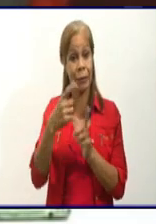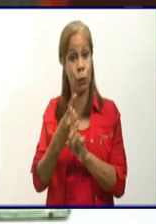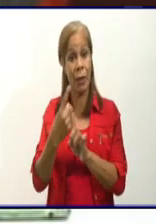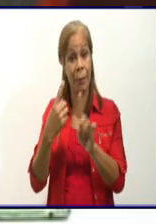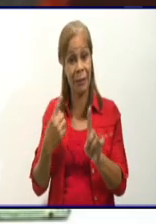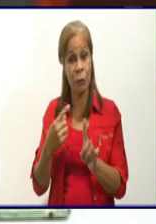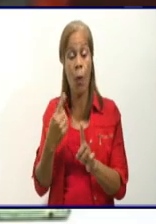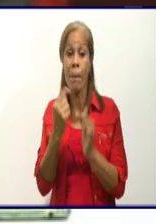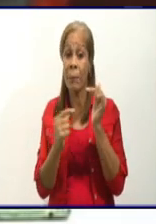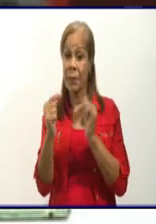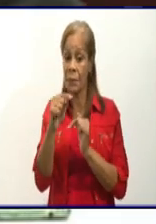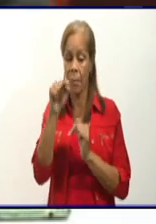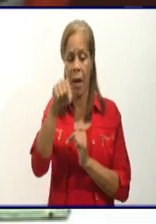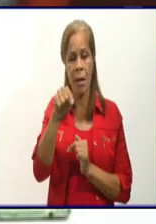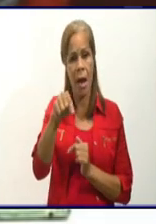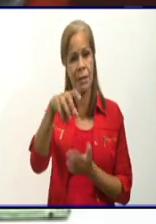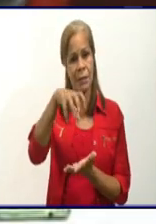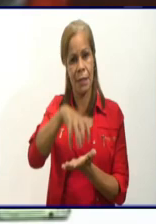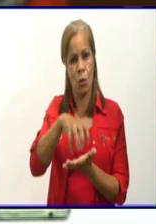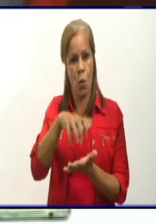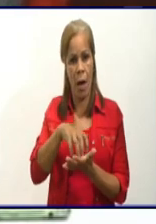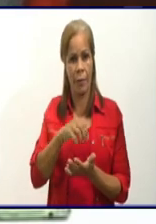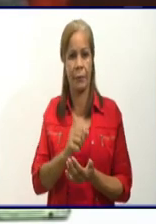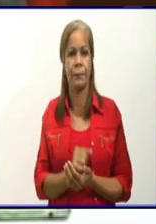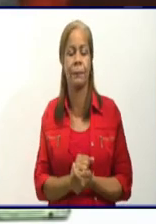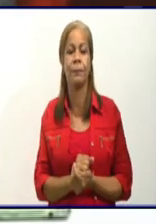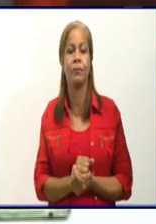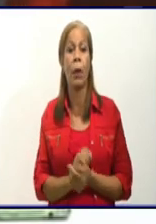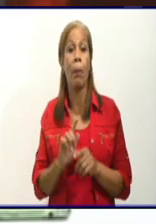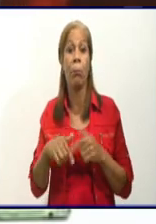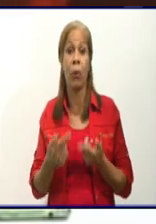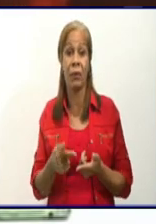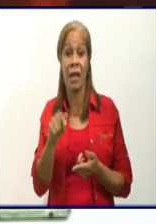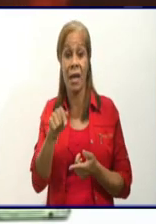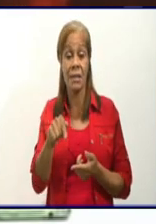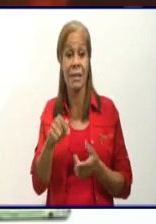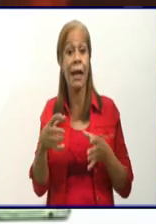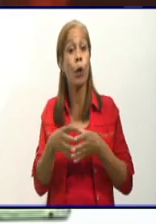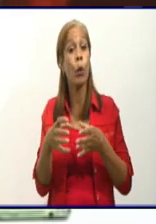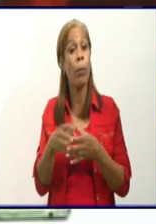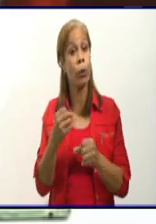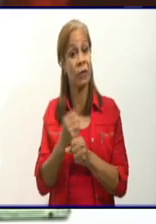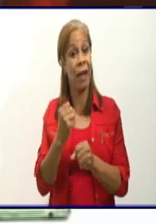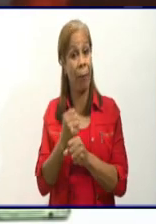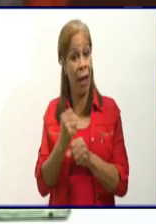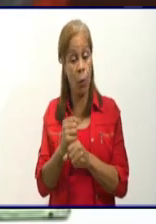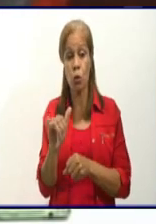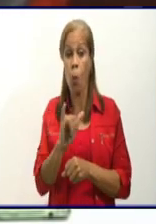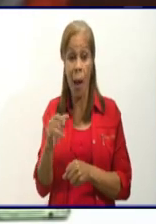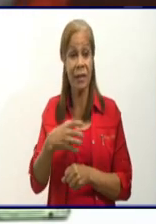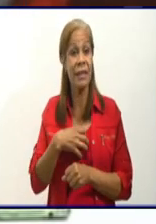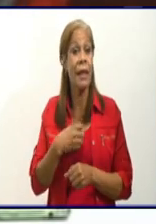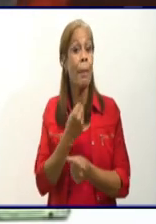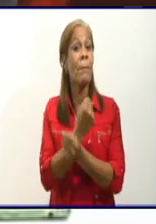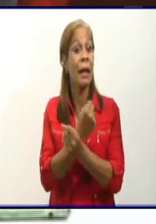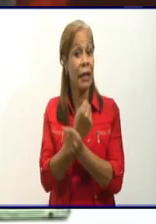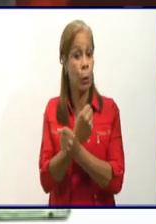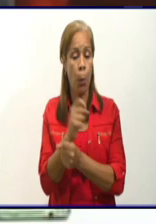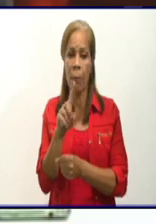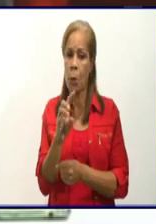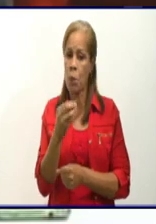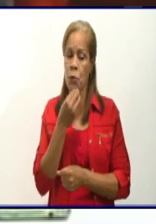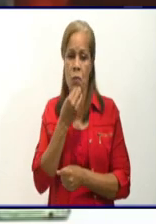están laburando de una u otra manera, porque se están arriesgando, se están exponiendo de manera directa al virus y sin embargo están atendiendo